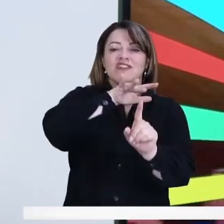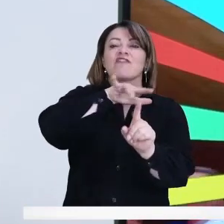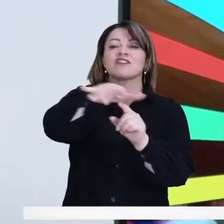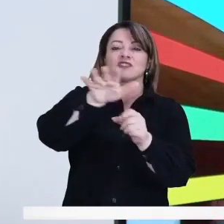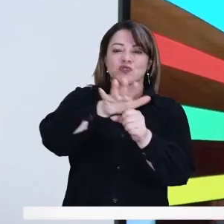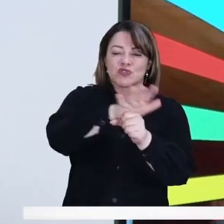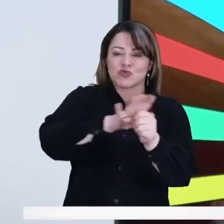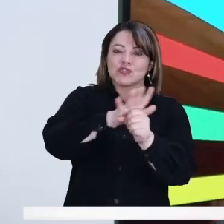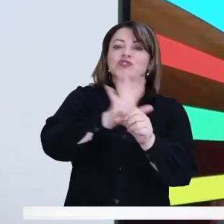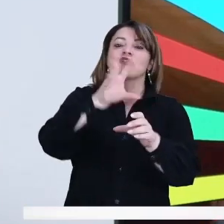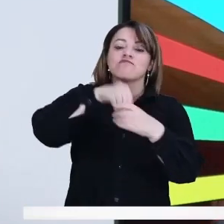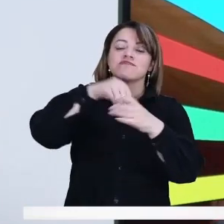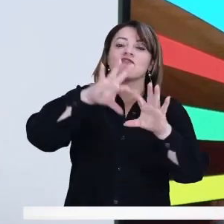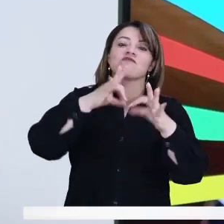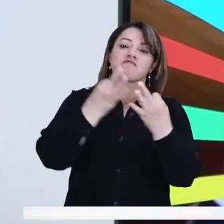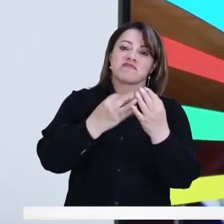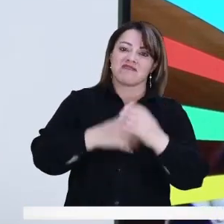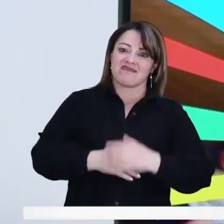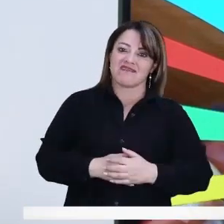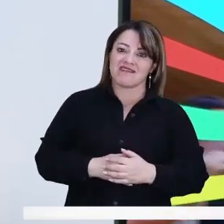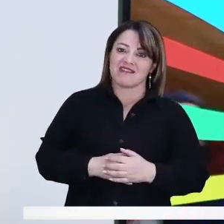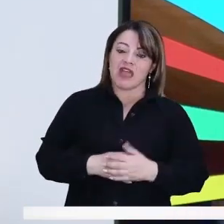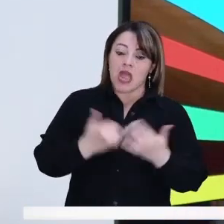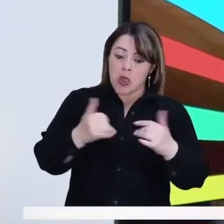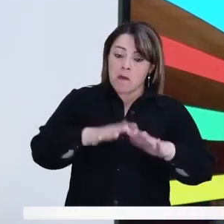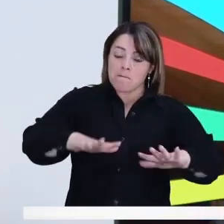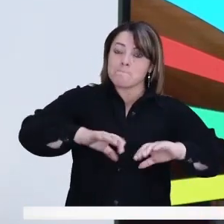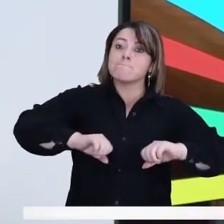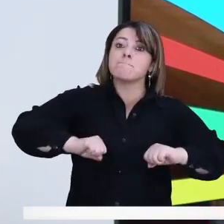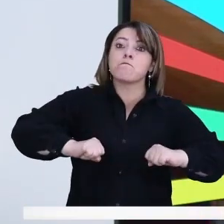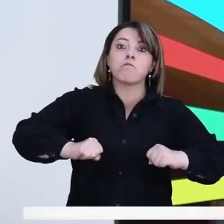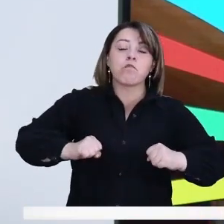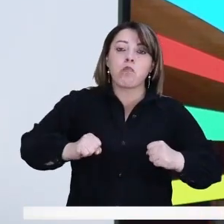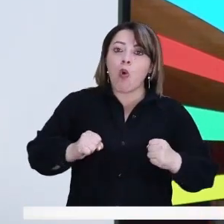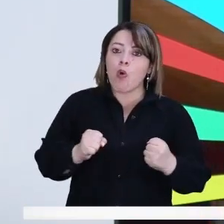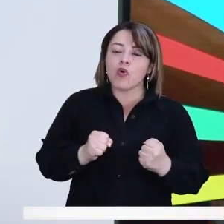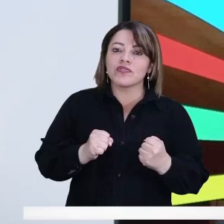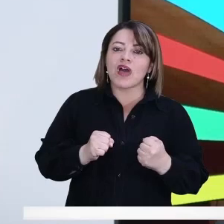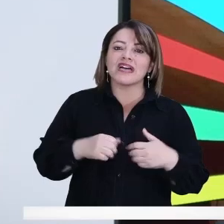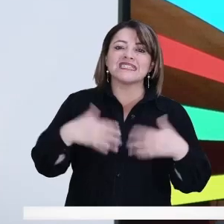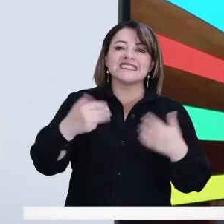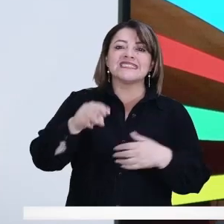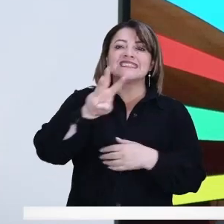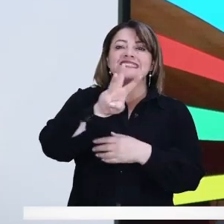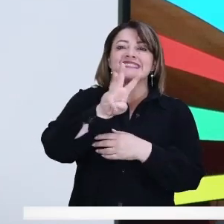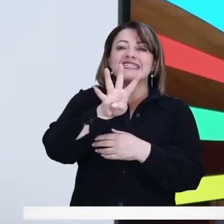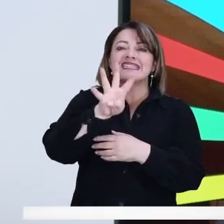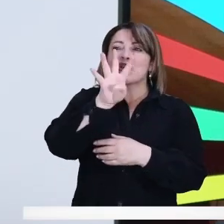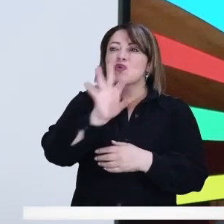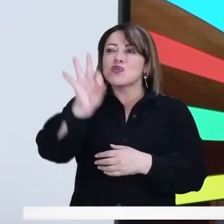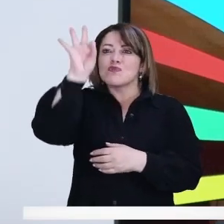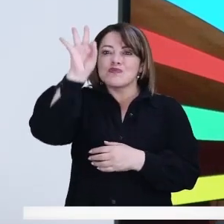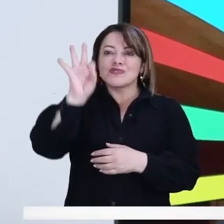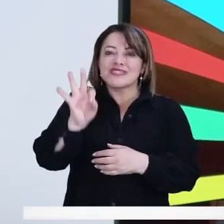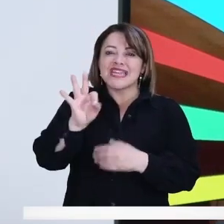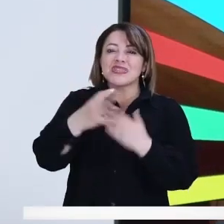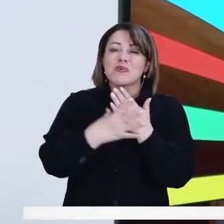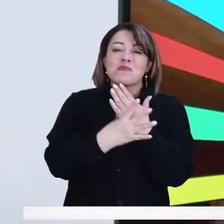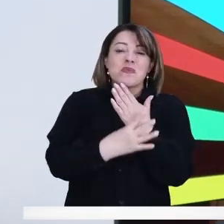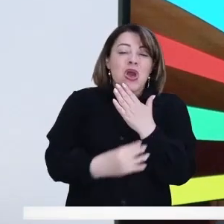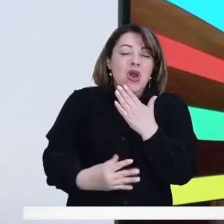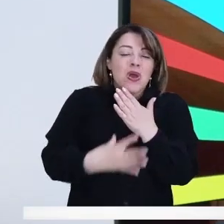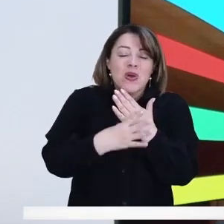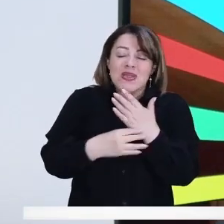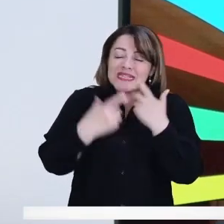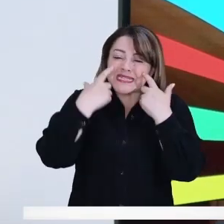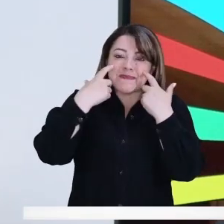agudizó esas situaciones. Hasta ahora estamos, Bogotá llegó a niveles de 34% de